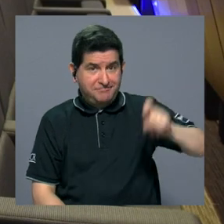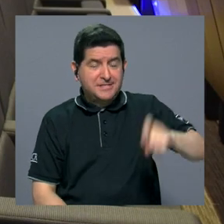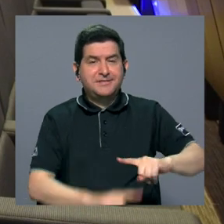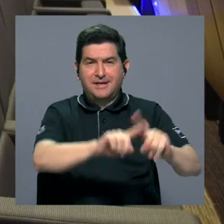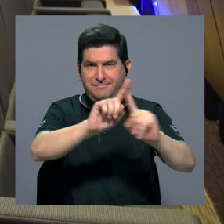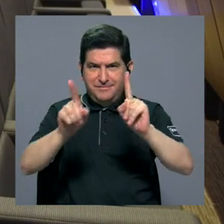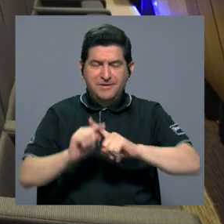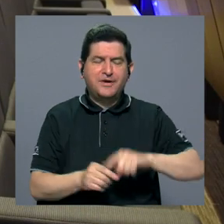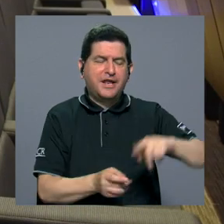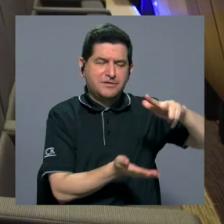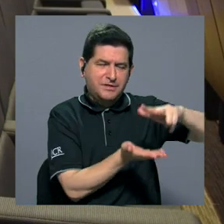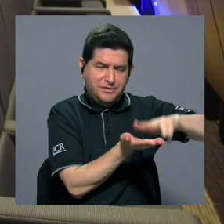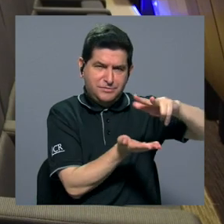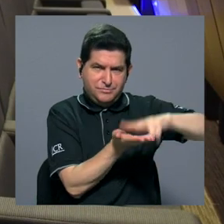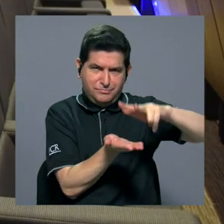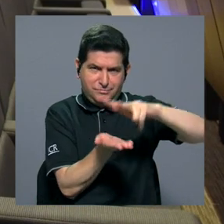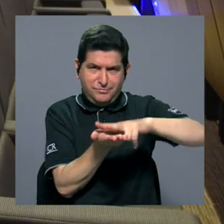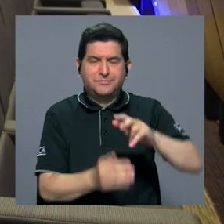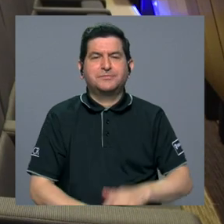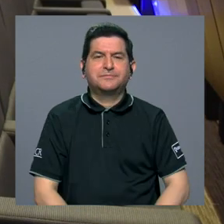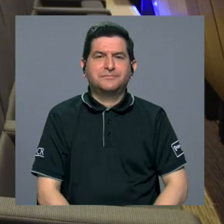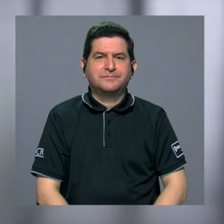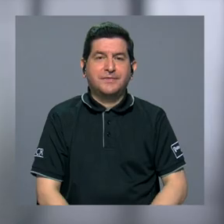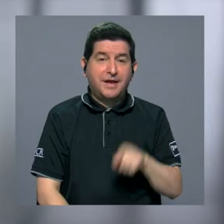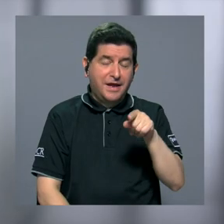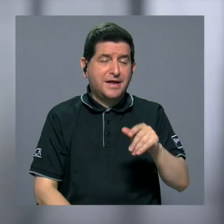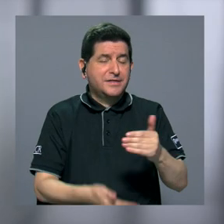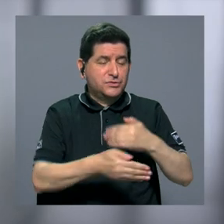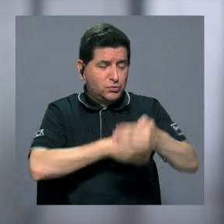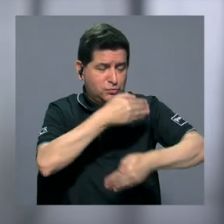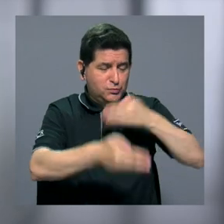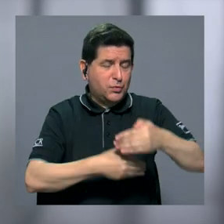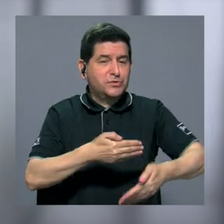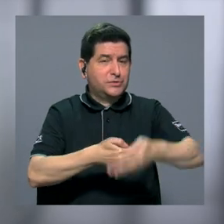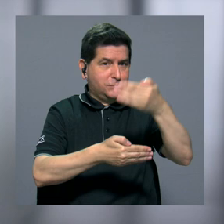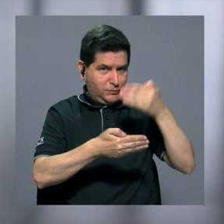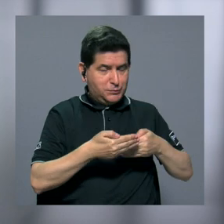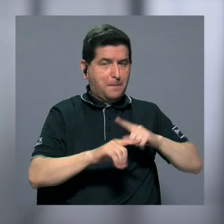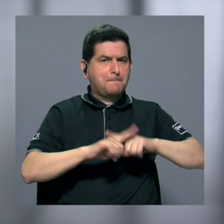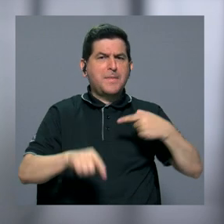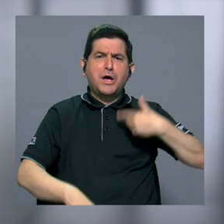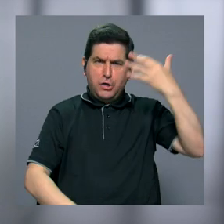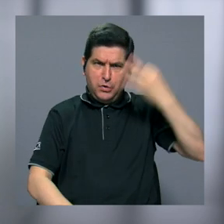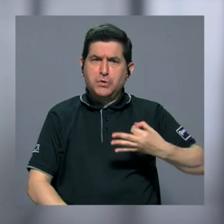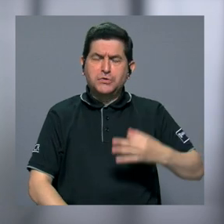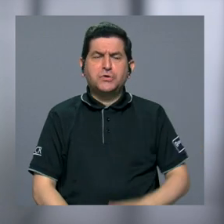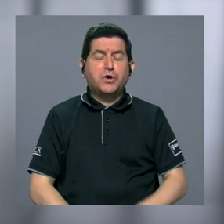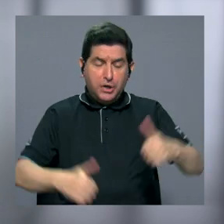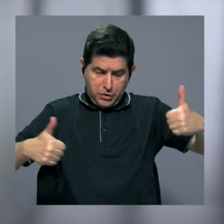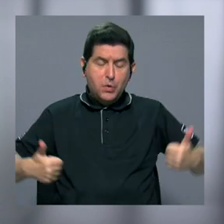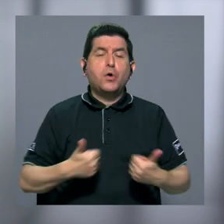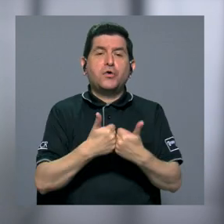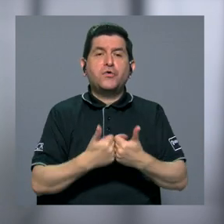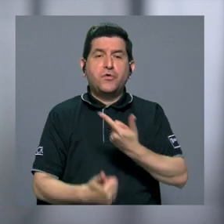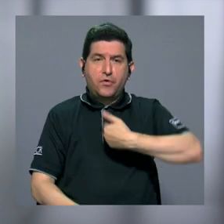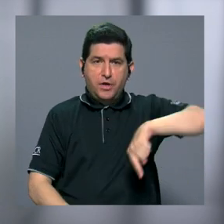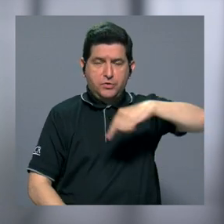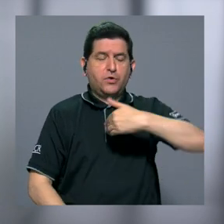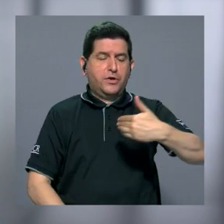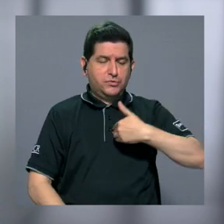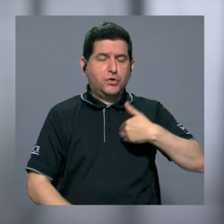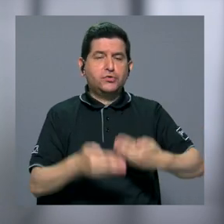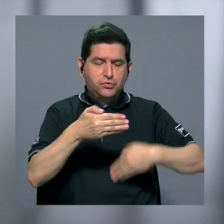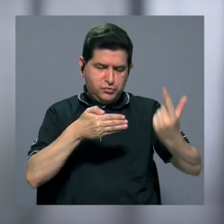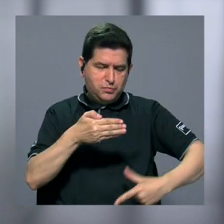serie de aprobación de trámites previos, pero creo que es un reto que tenemos en el posgrado